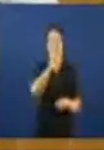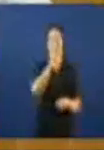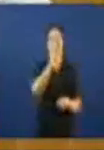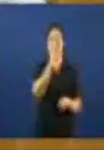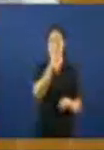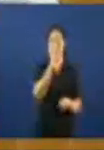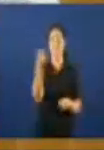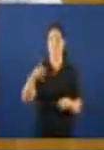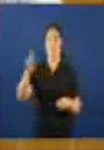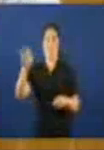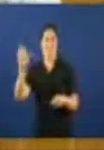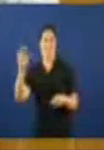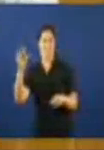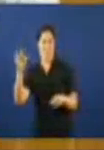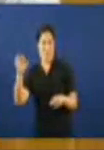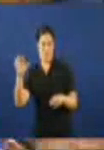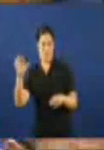de Renfe públicamente.